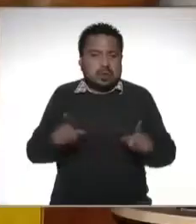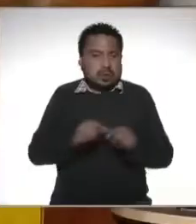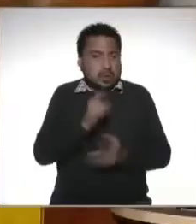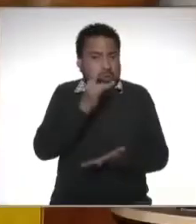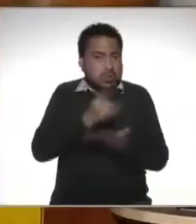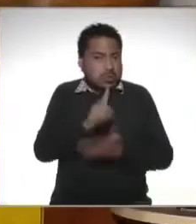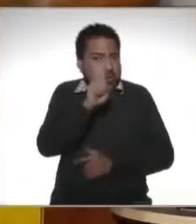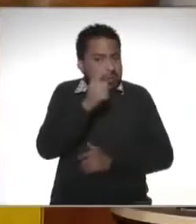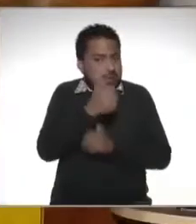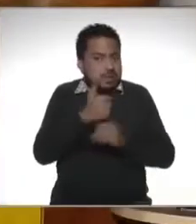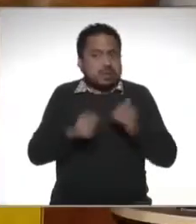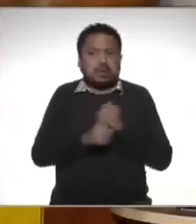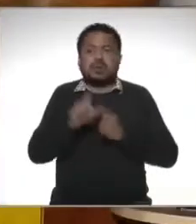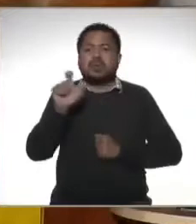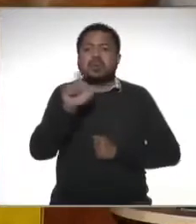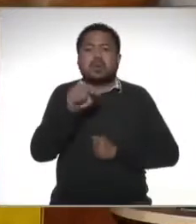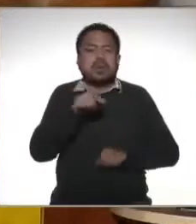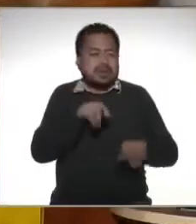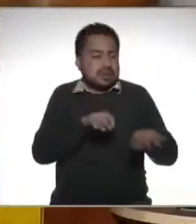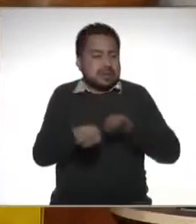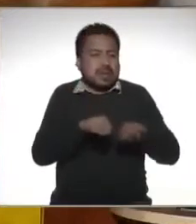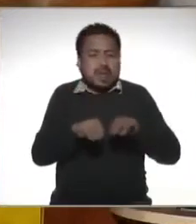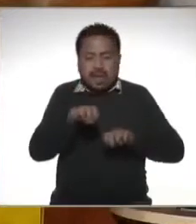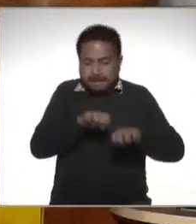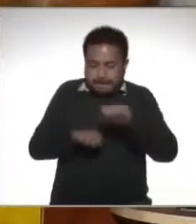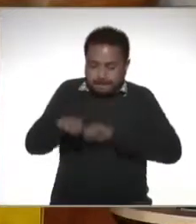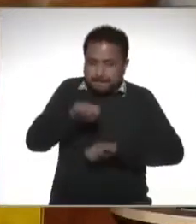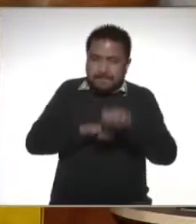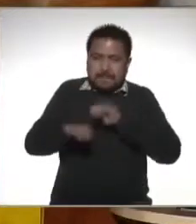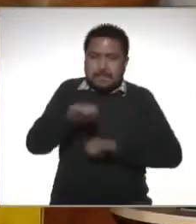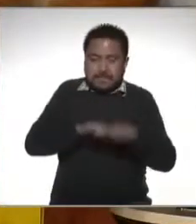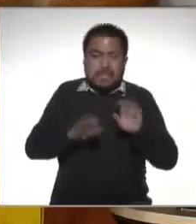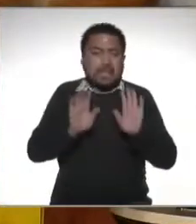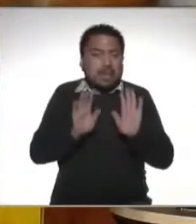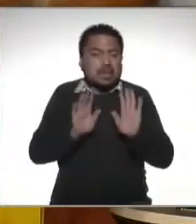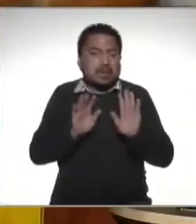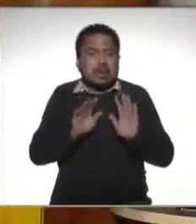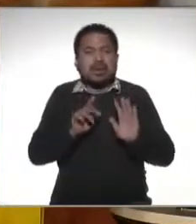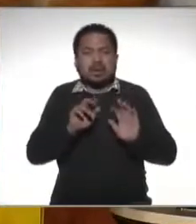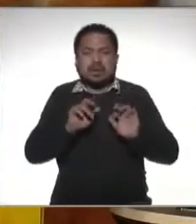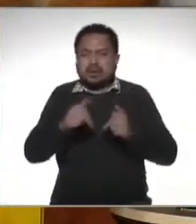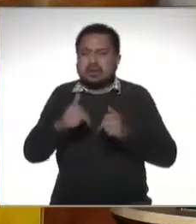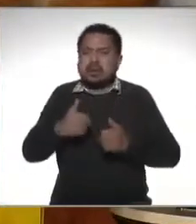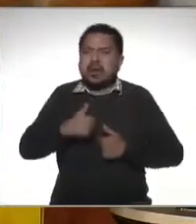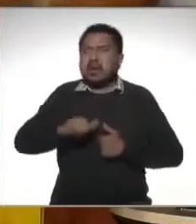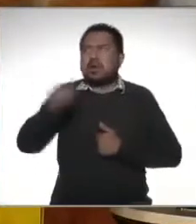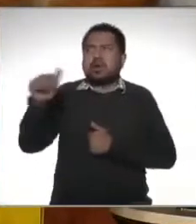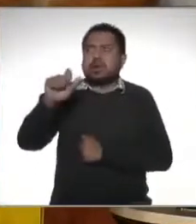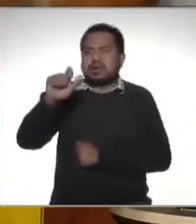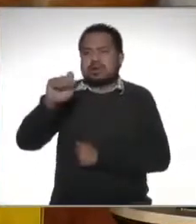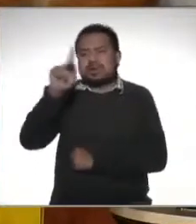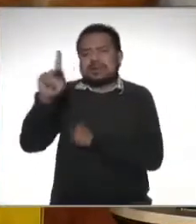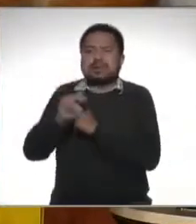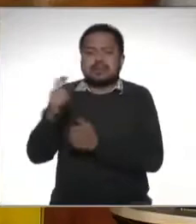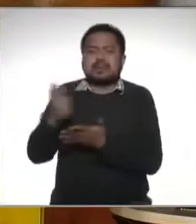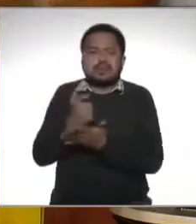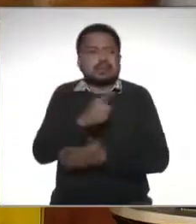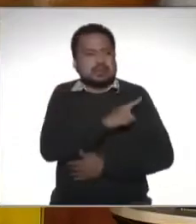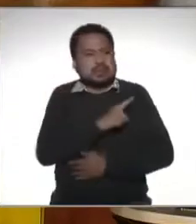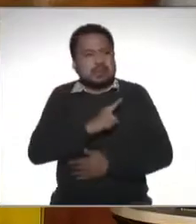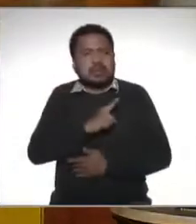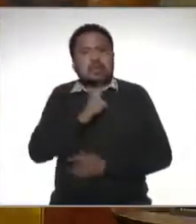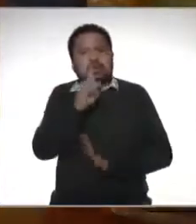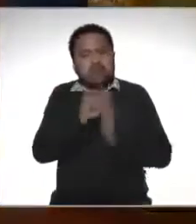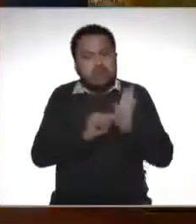excepción que es cuando trabajan en embajadas por ejemplo que reciben ingresos del extranjero entonces ahí sí tienen que presentar sus